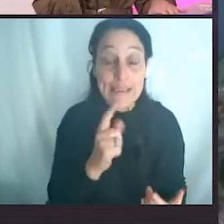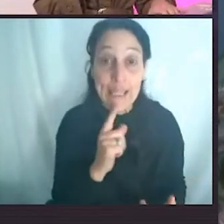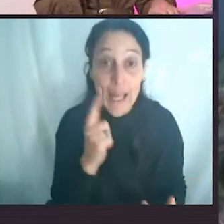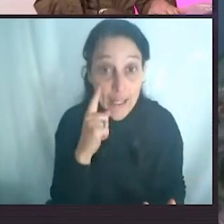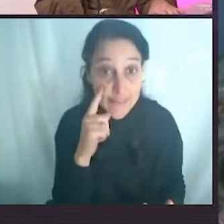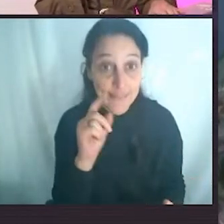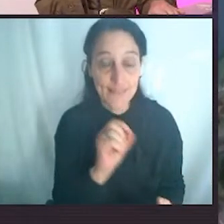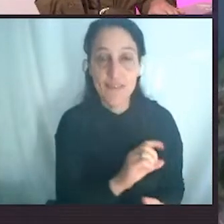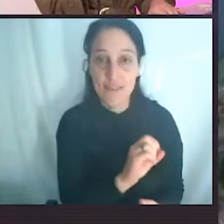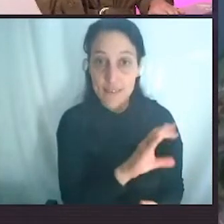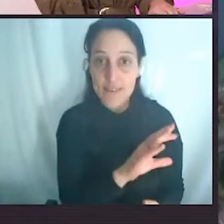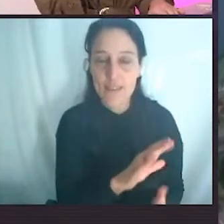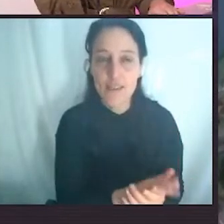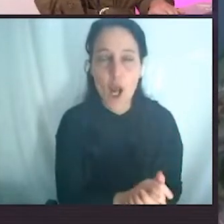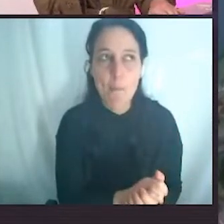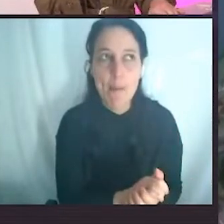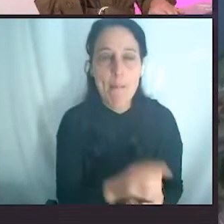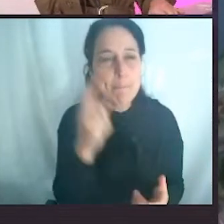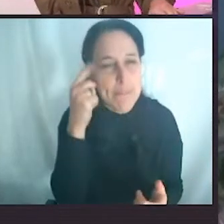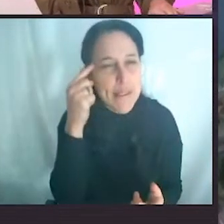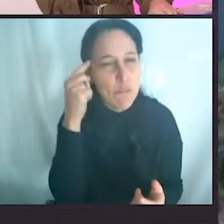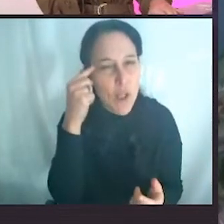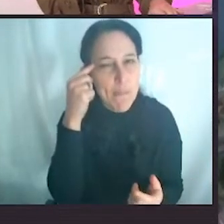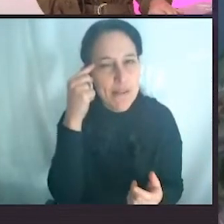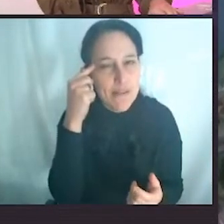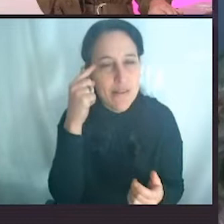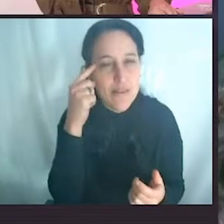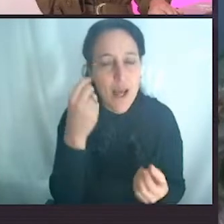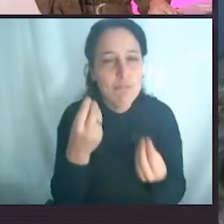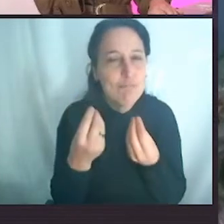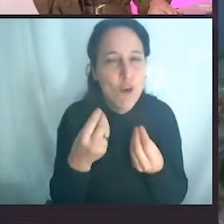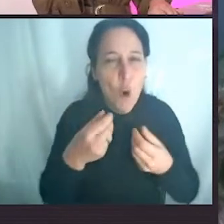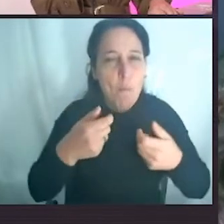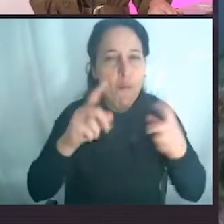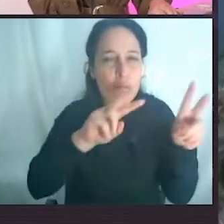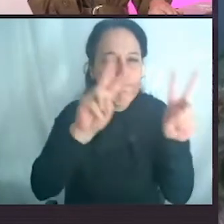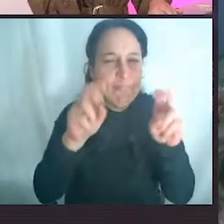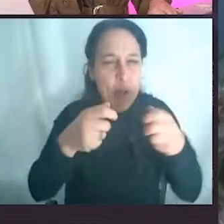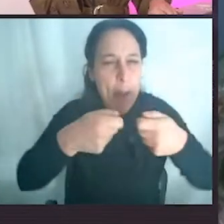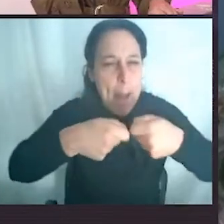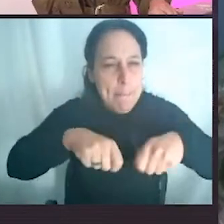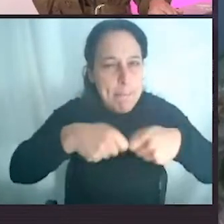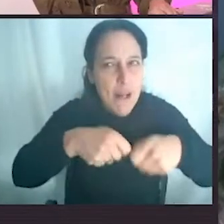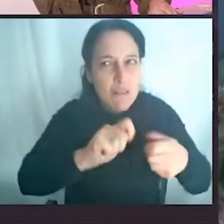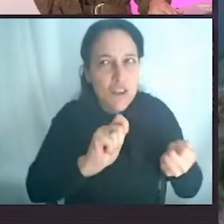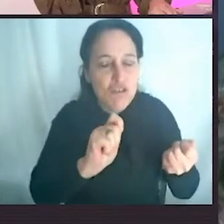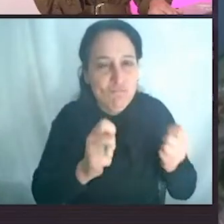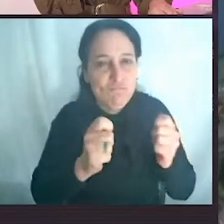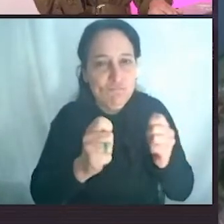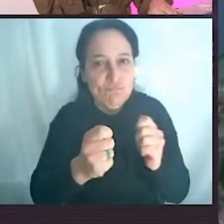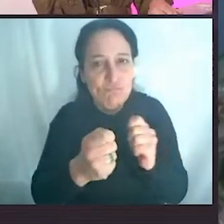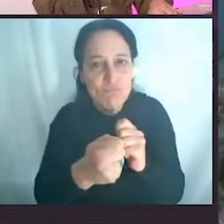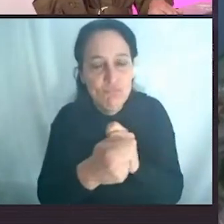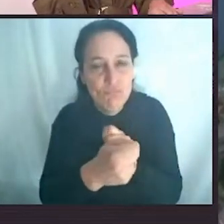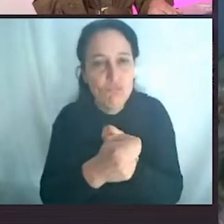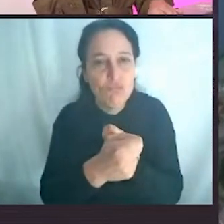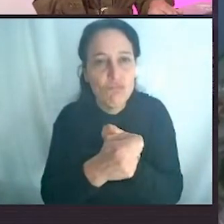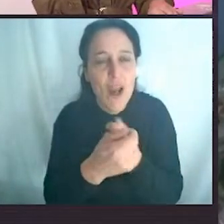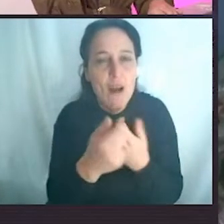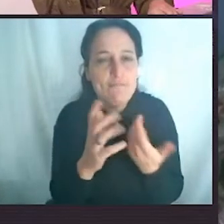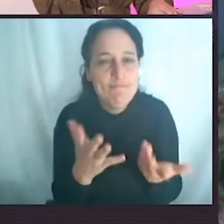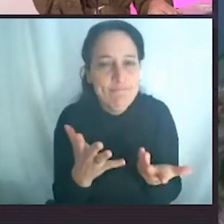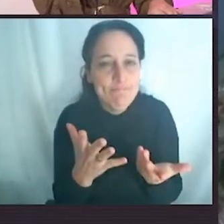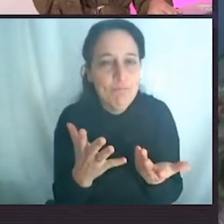plástico. ¿Y cómo se podía cambiar este problema? ¿Cómo podíamos cambiar de una manera sistemática,